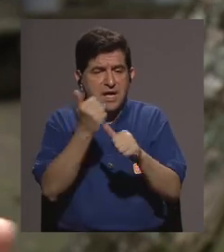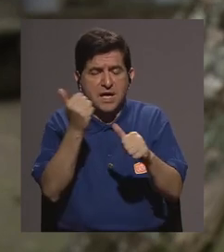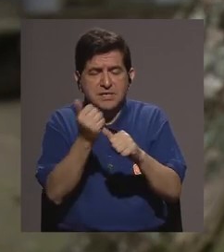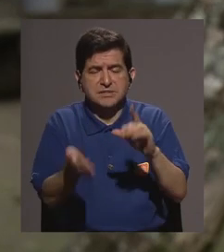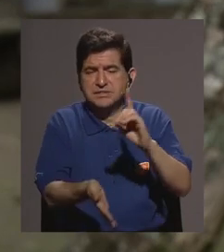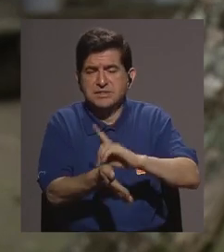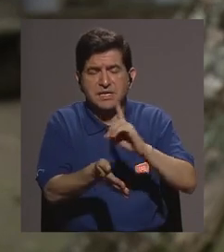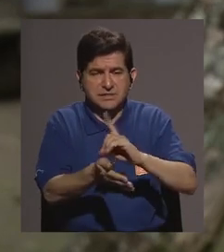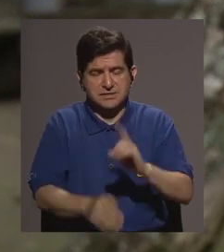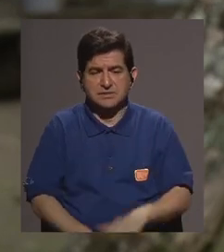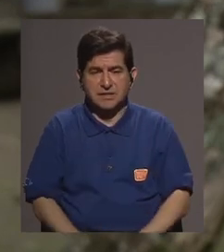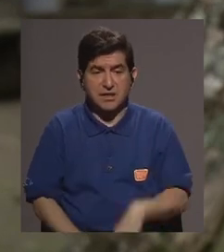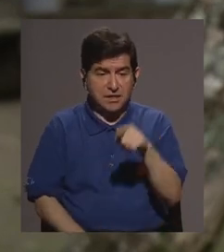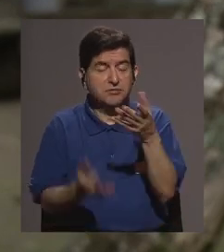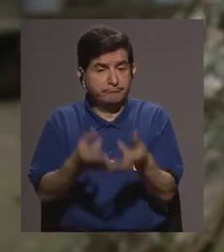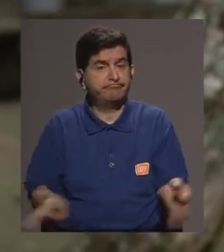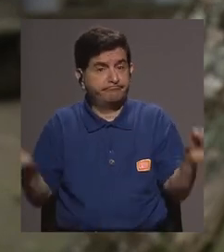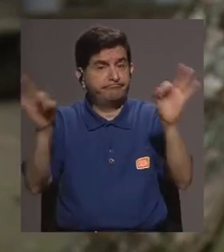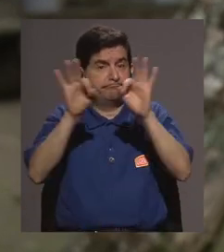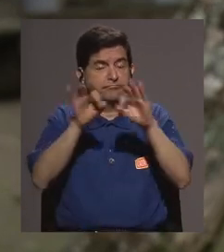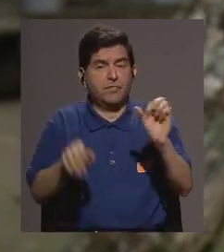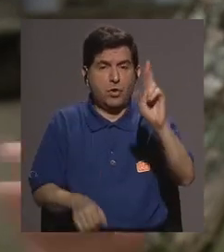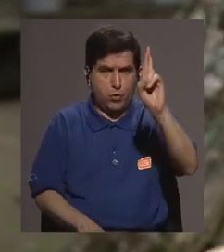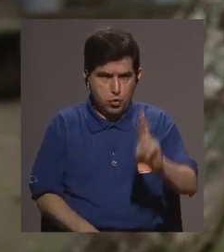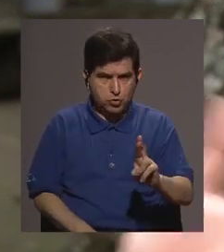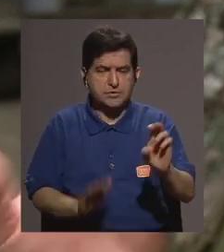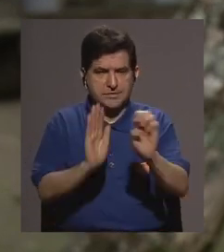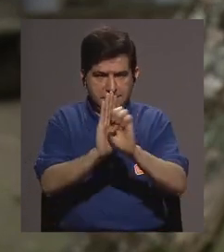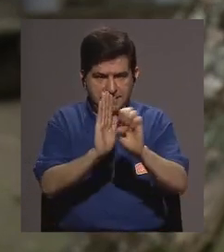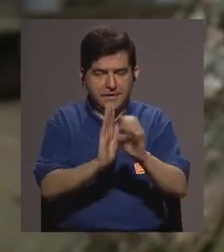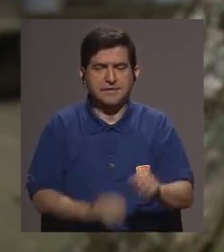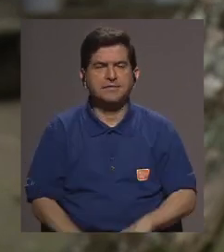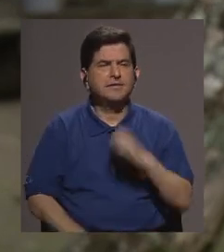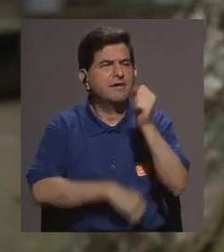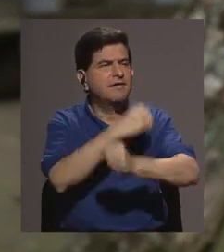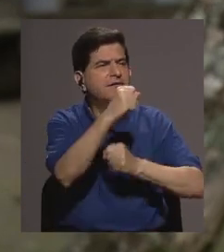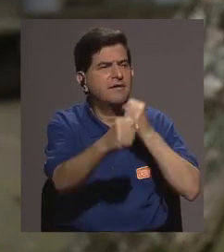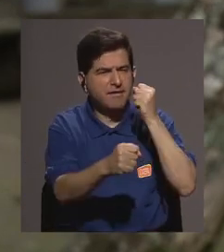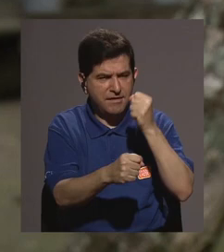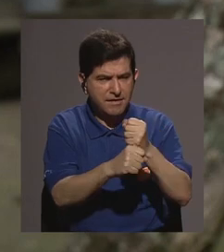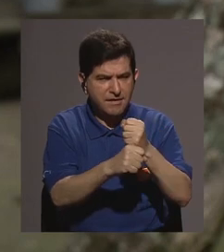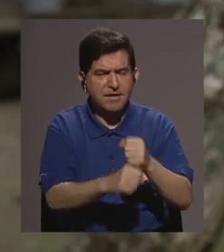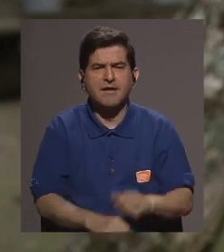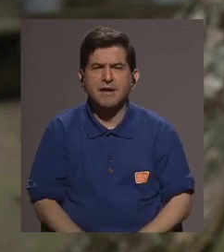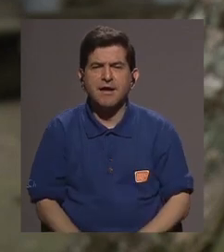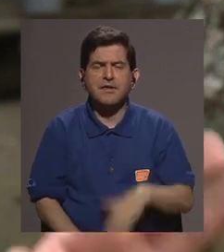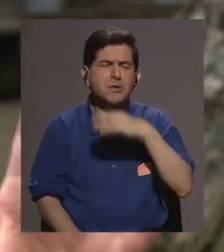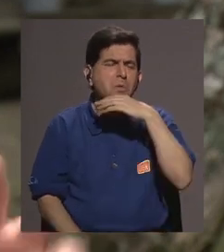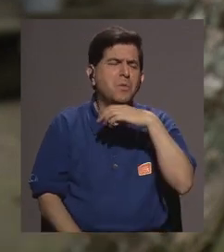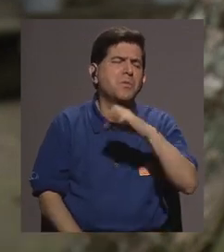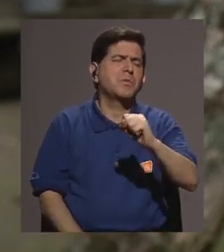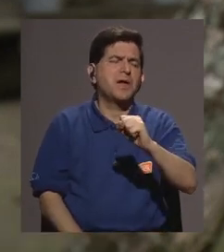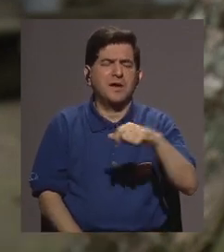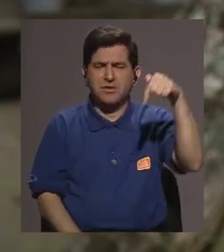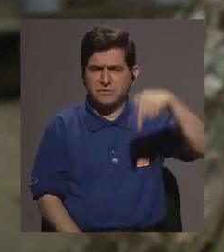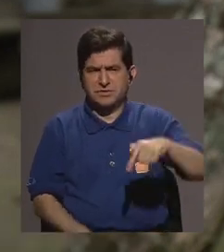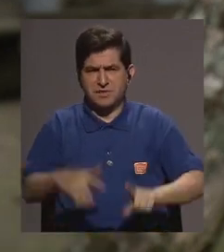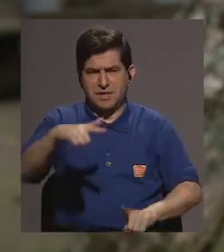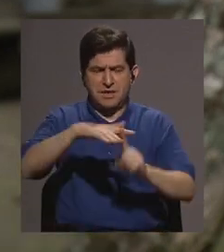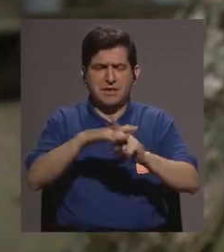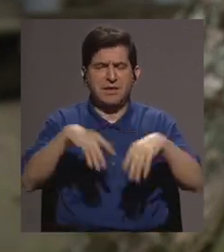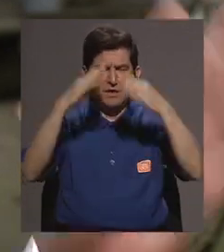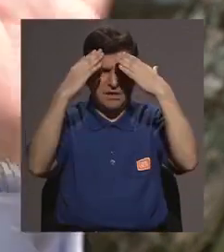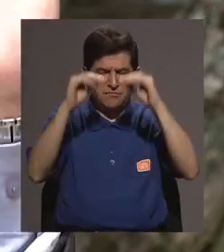asistencia médica eso es un tema muy importante Costa Rica por ejemplo en los años la malaria es vieja en Costa Rica